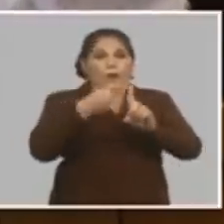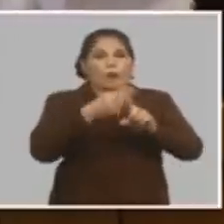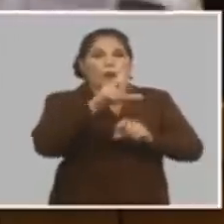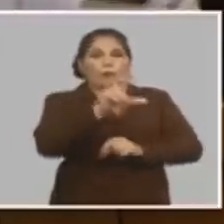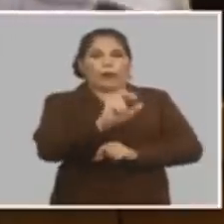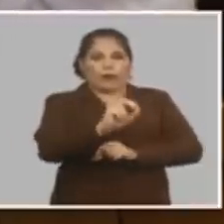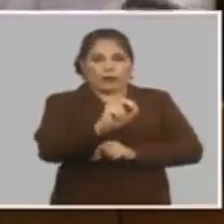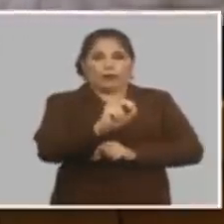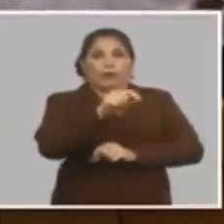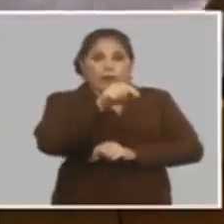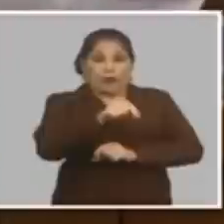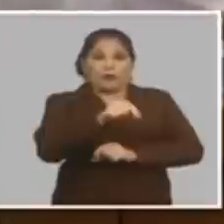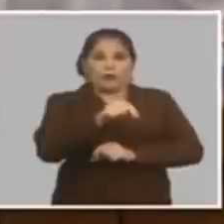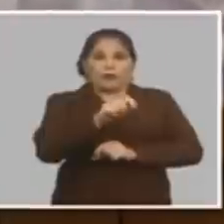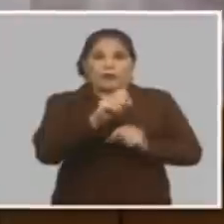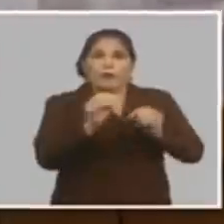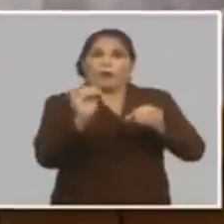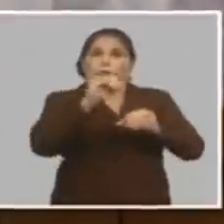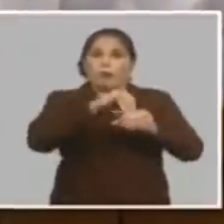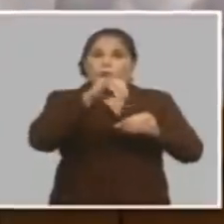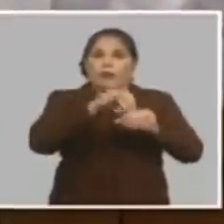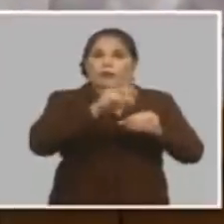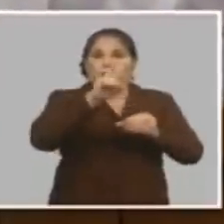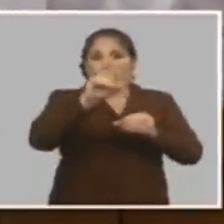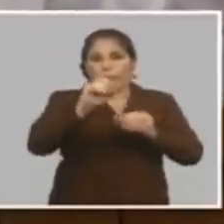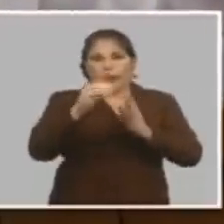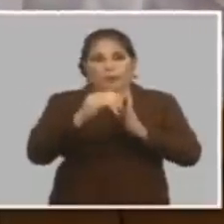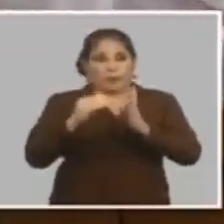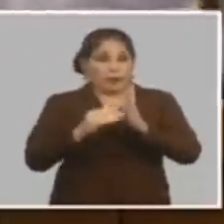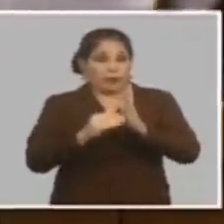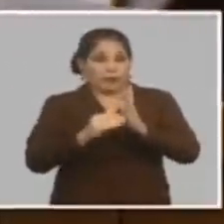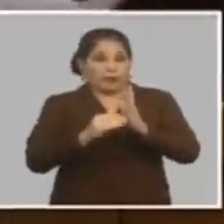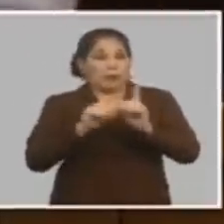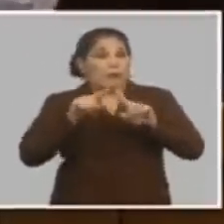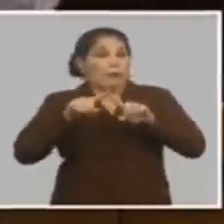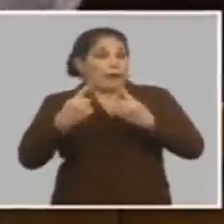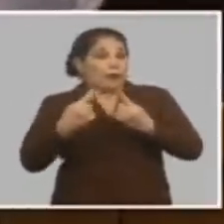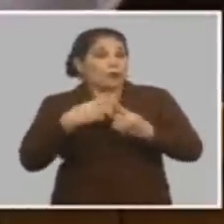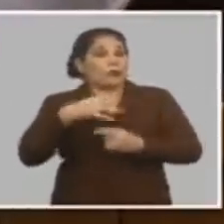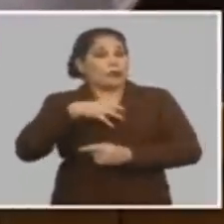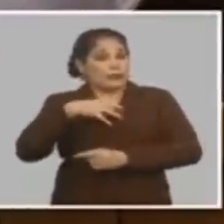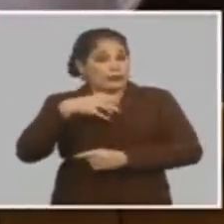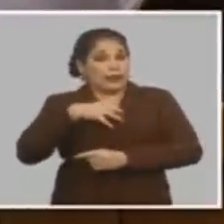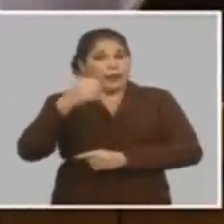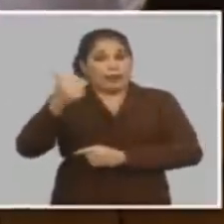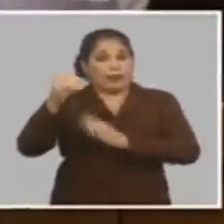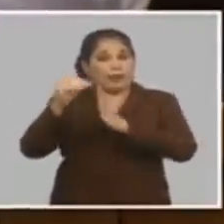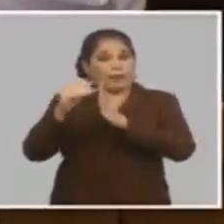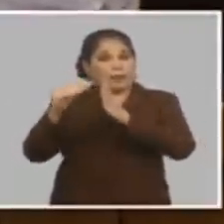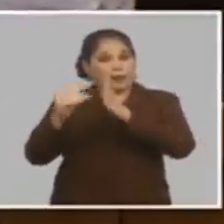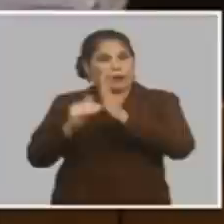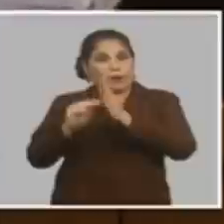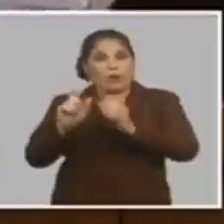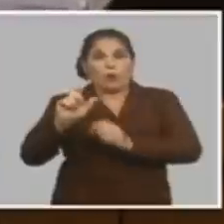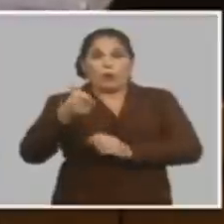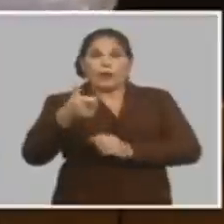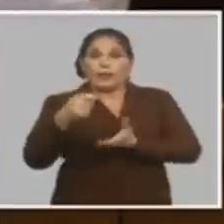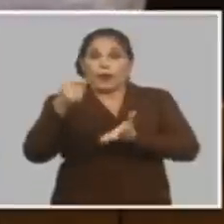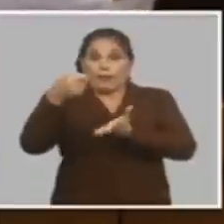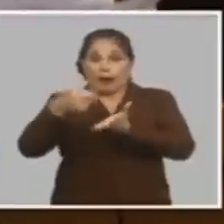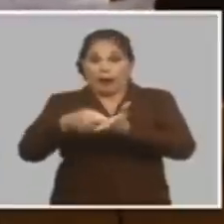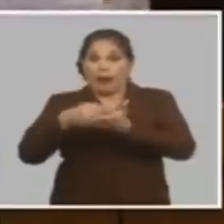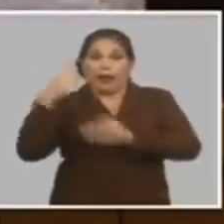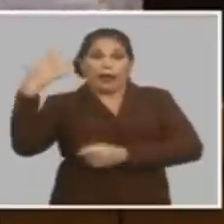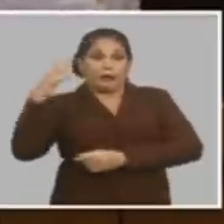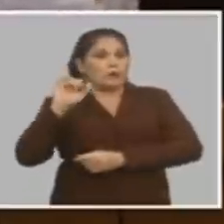y tendrá que poner como ingreso 20 millones pero si tiene 10 millones por cuenta de pagar al